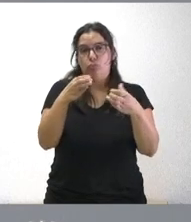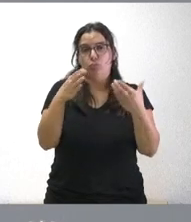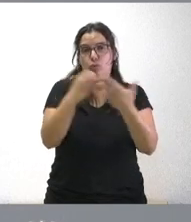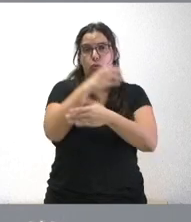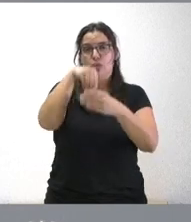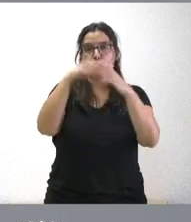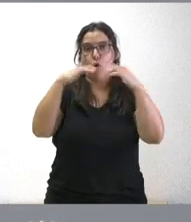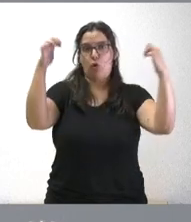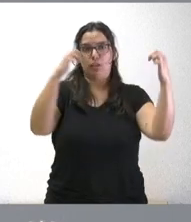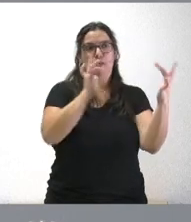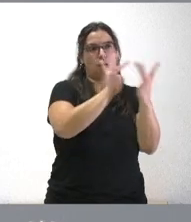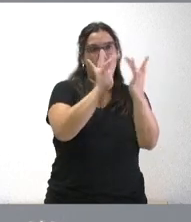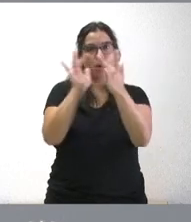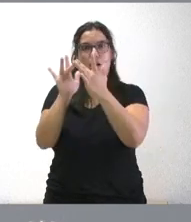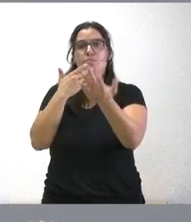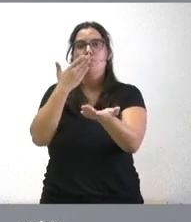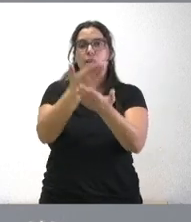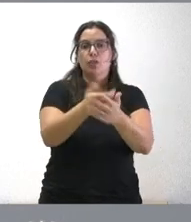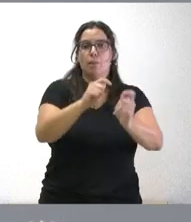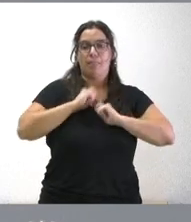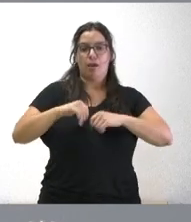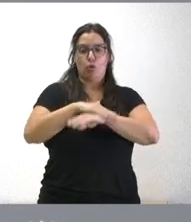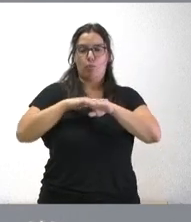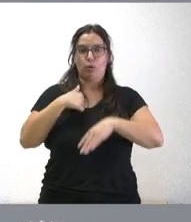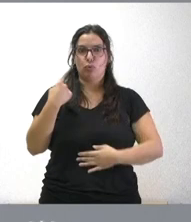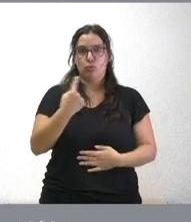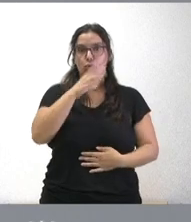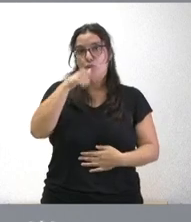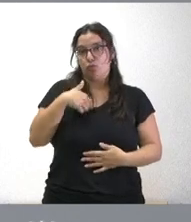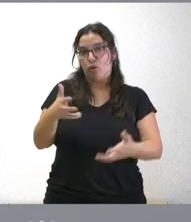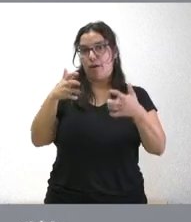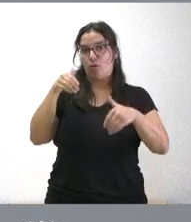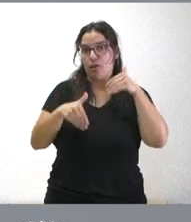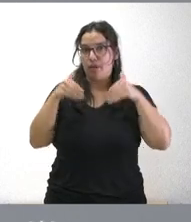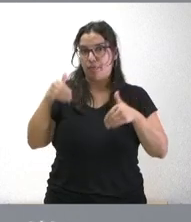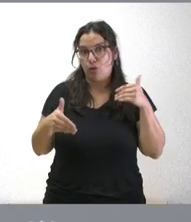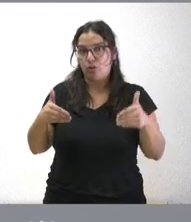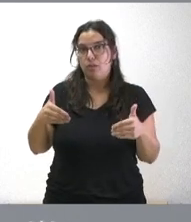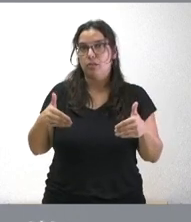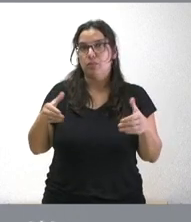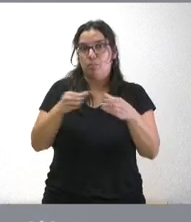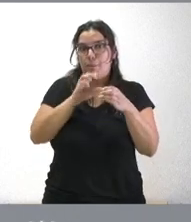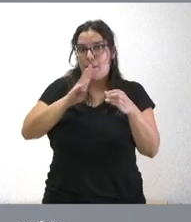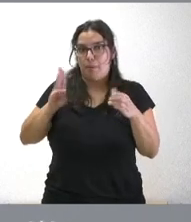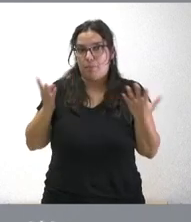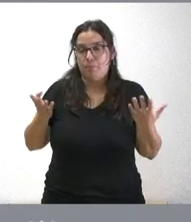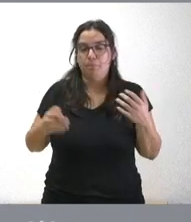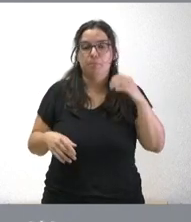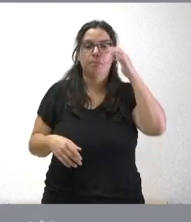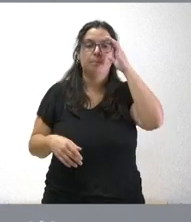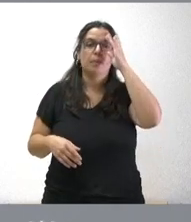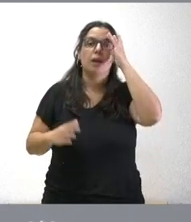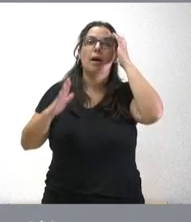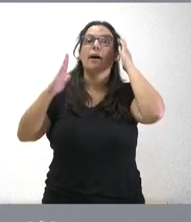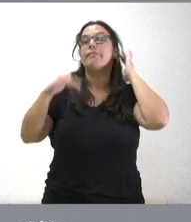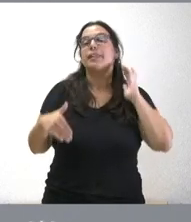Parlamento pidiendo un gobierno en solitario por parte del que había ganado las elecciones que era el Partido Popular y Alfonso Fernández de Mañeco finalmente